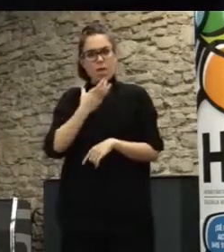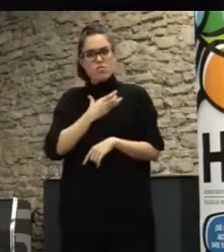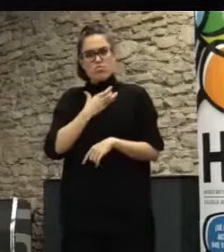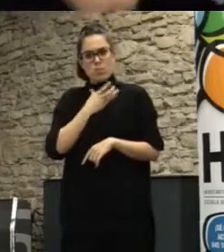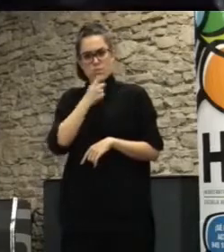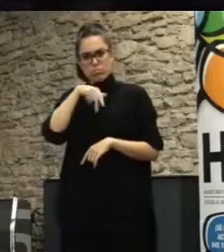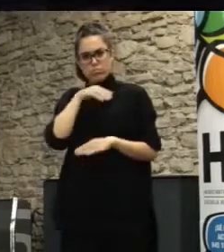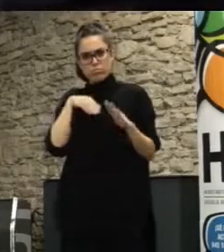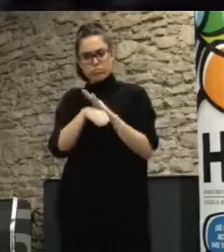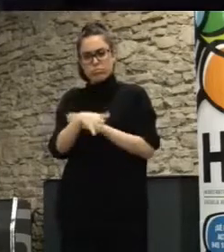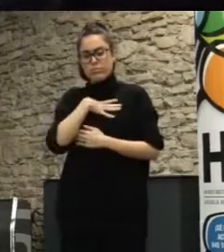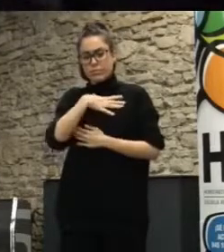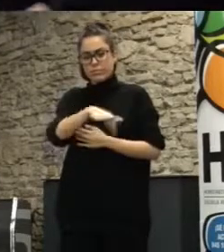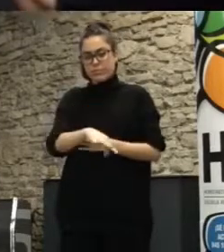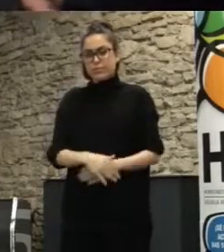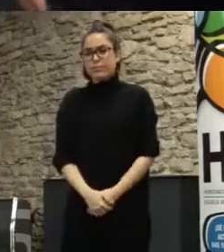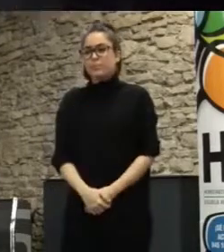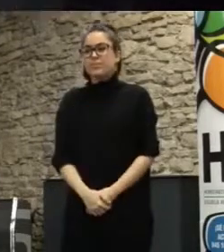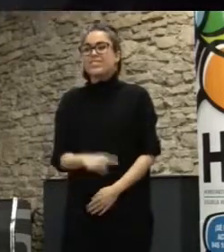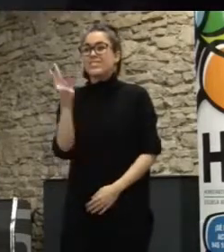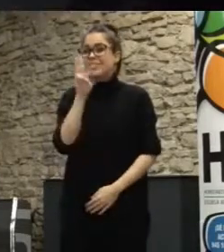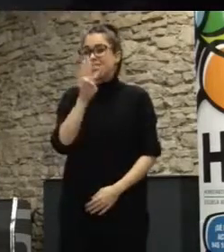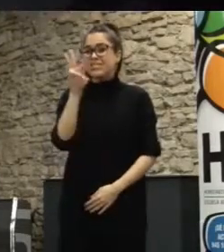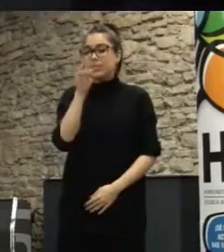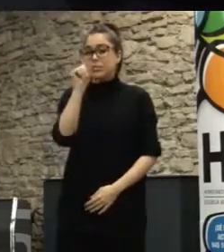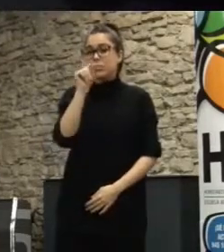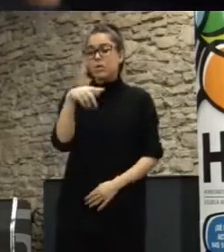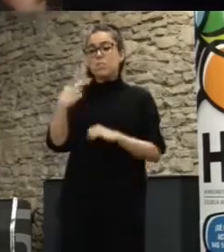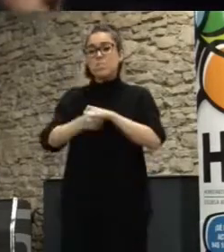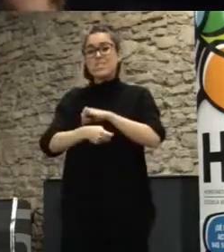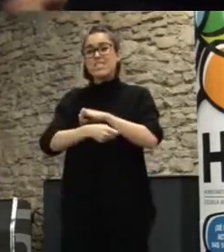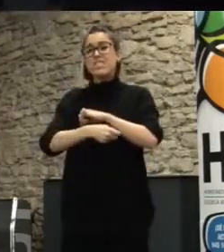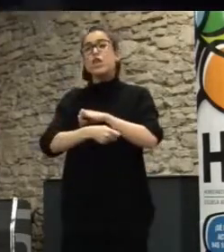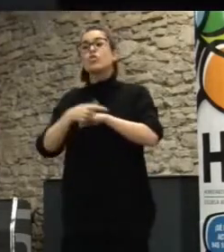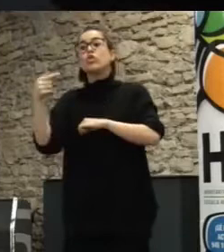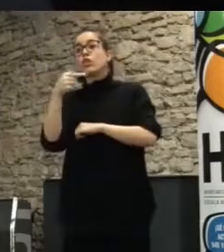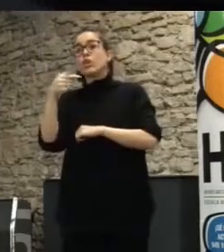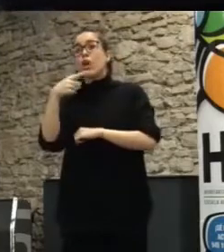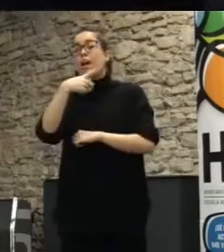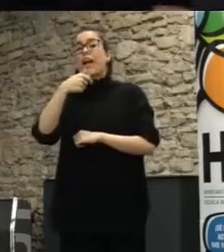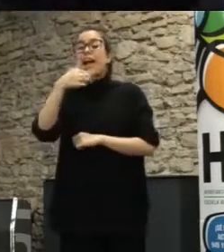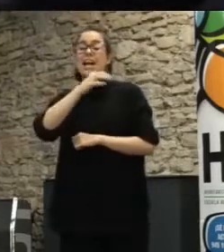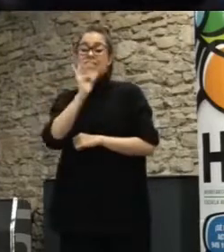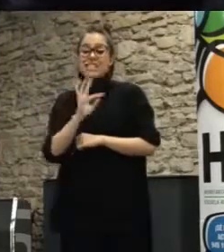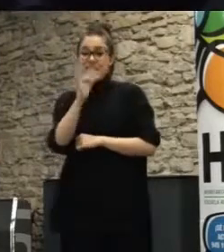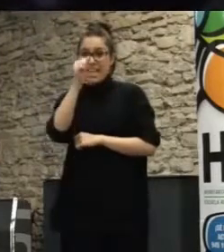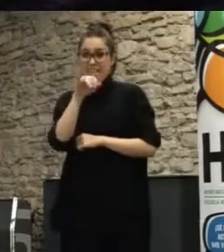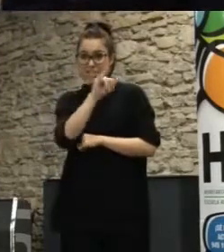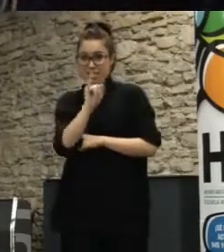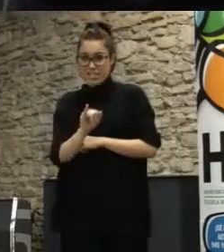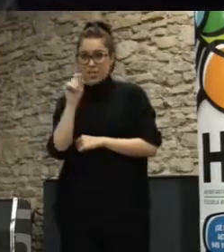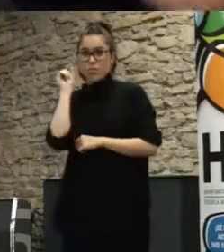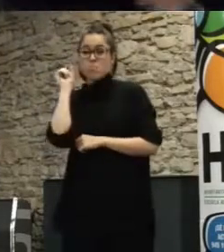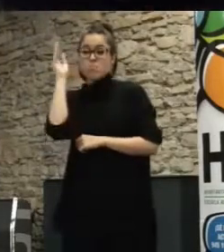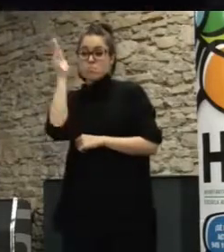Vitoria Gasteiz os decíamos que antes www.vitoria-mediogasteiz.org barra EI si